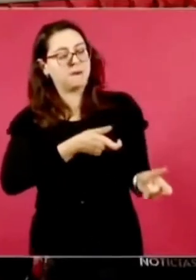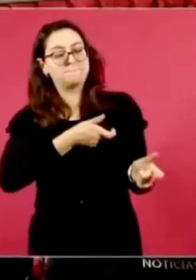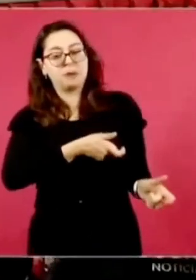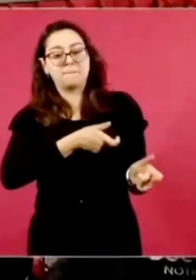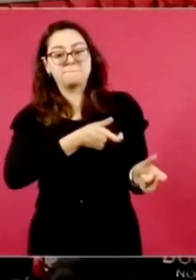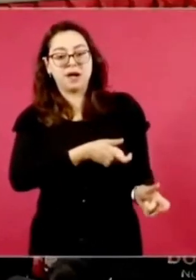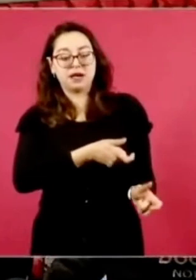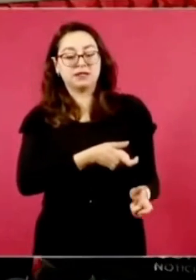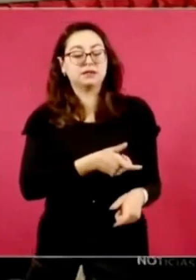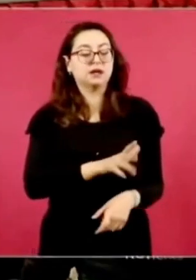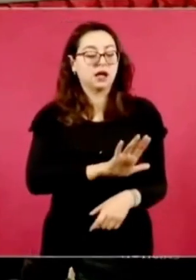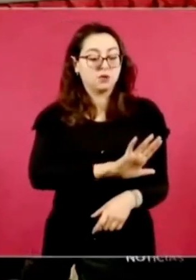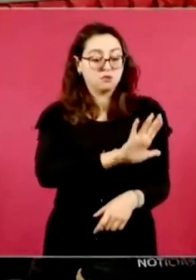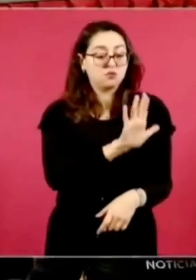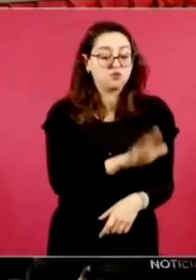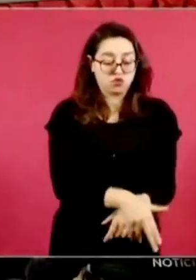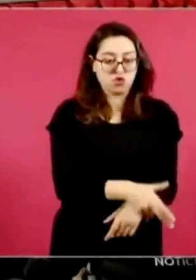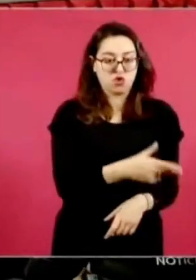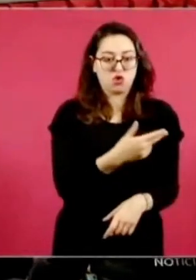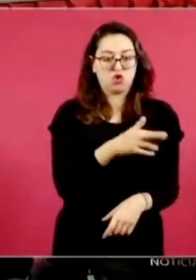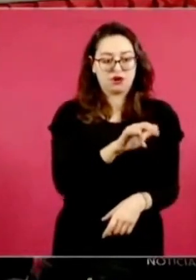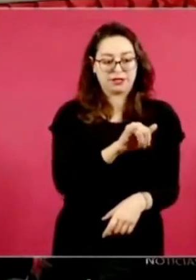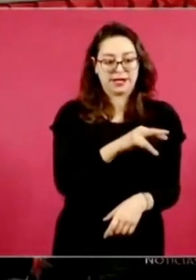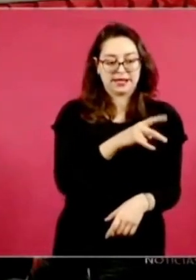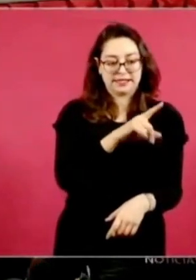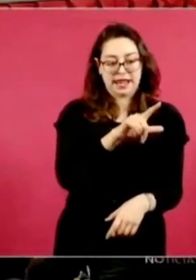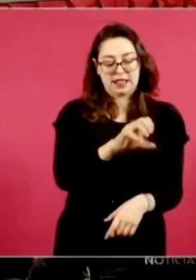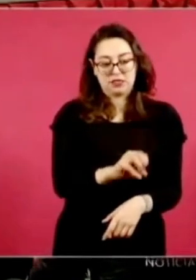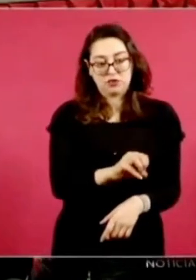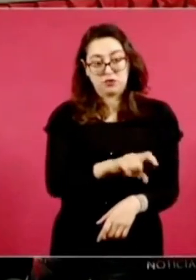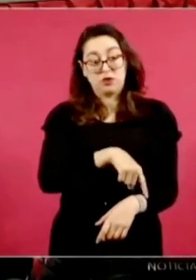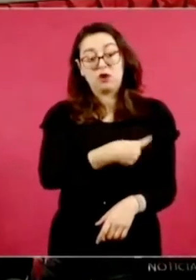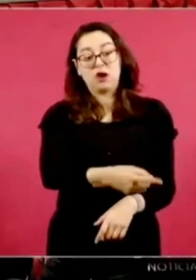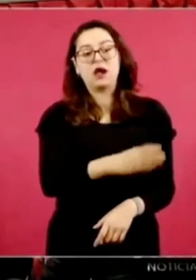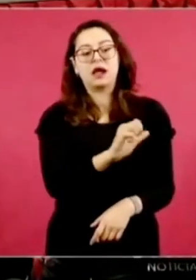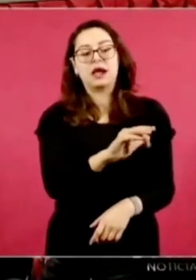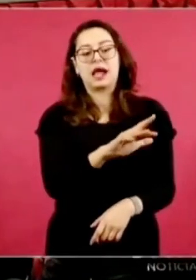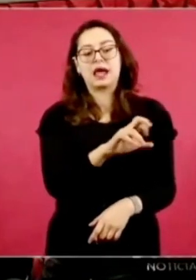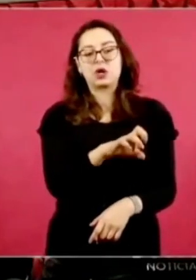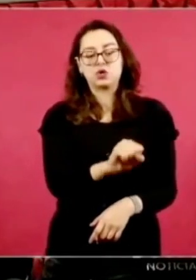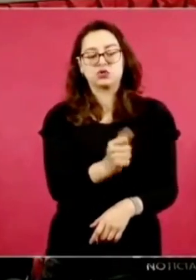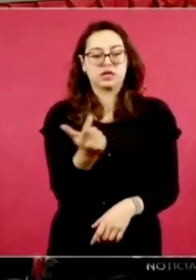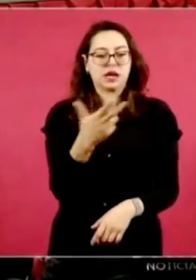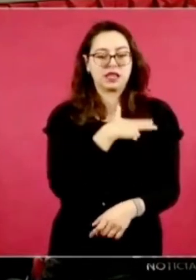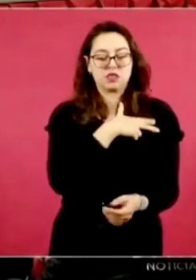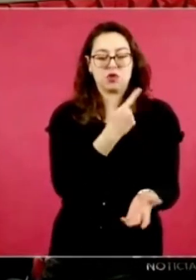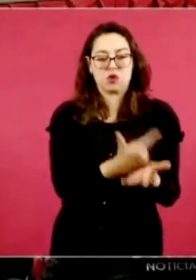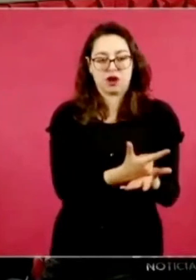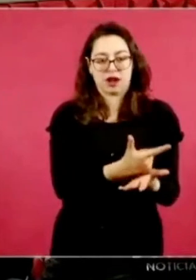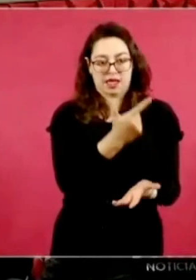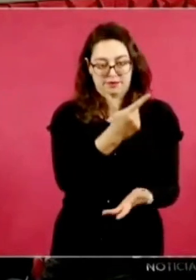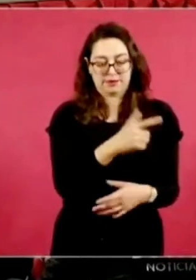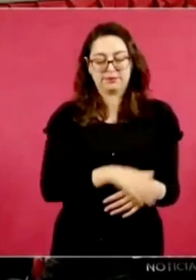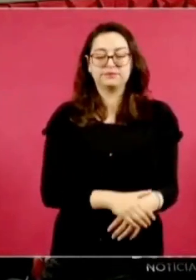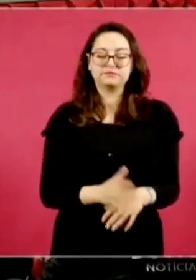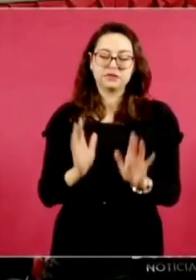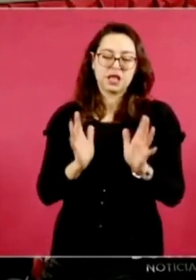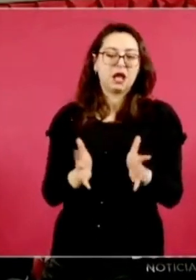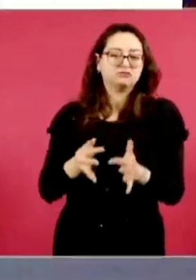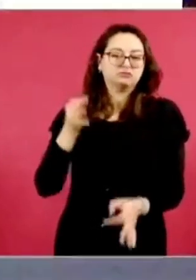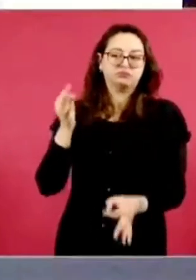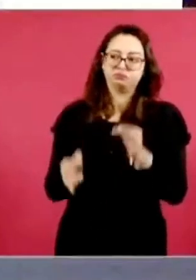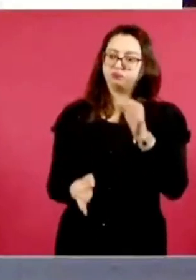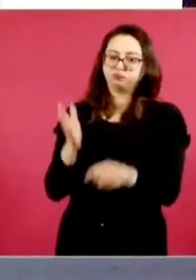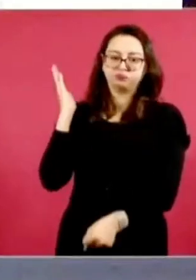y hiriendo de gravedad a Carlos Andrés. Adelante. Tenemos tres casos de jueces que